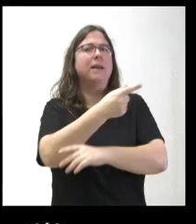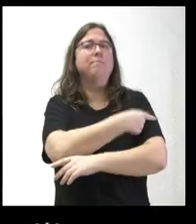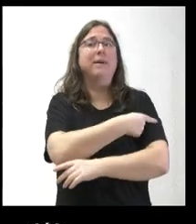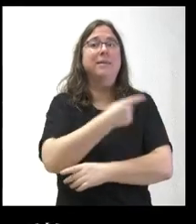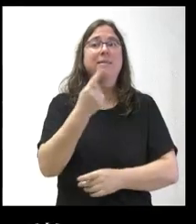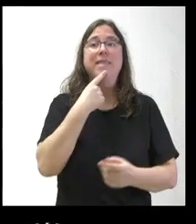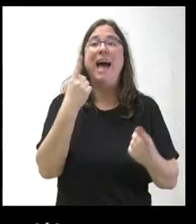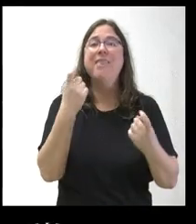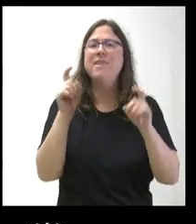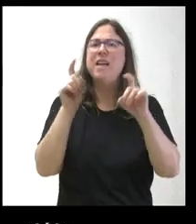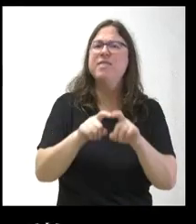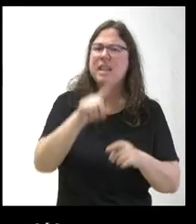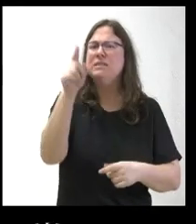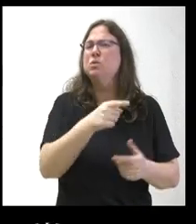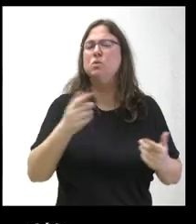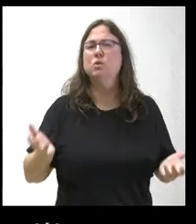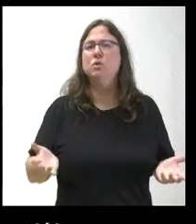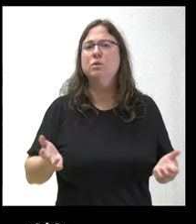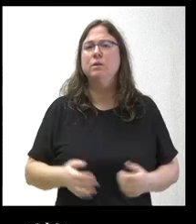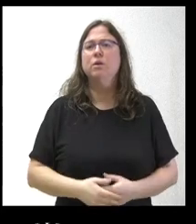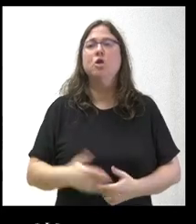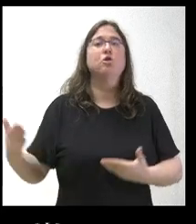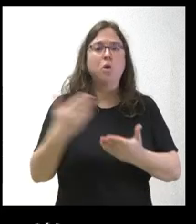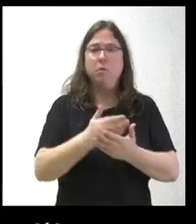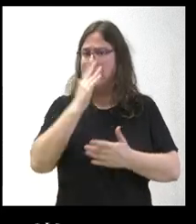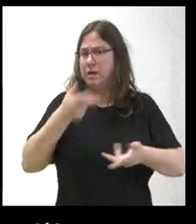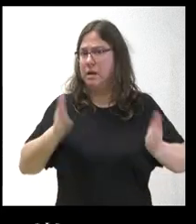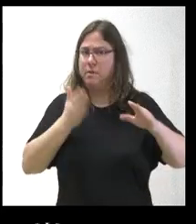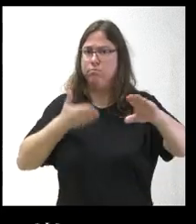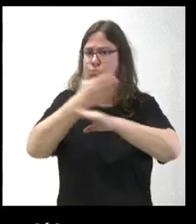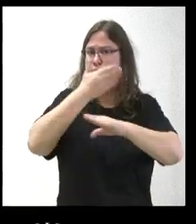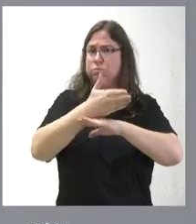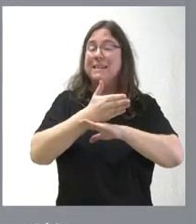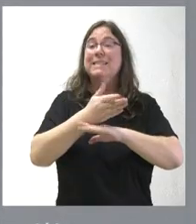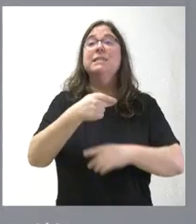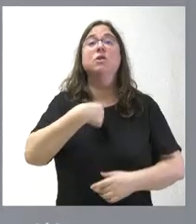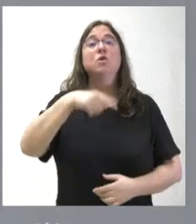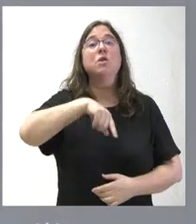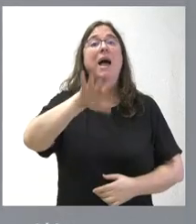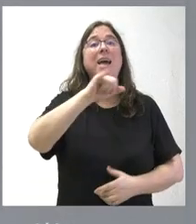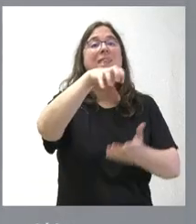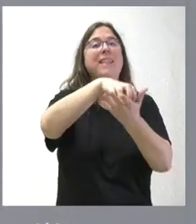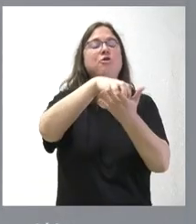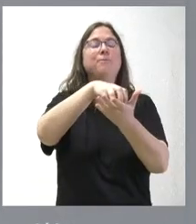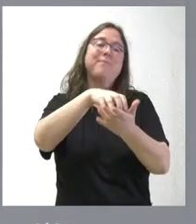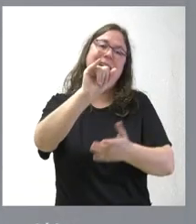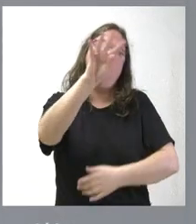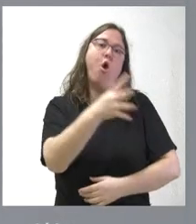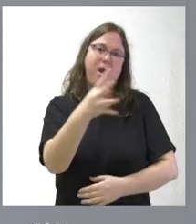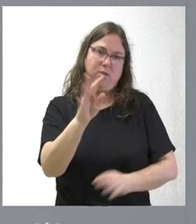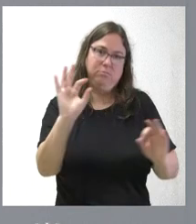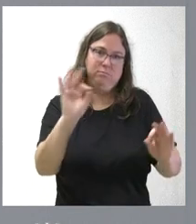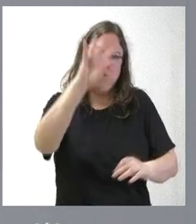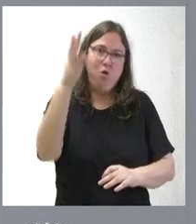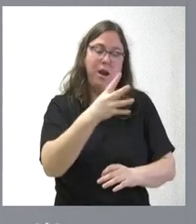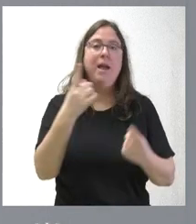decían que era necesaria. ¿Se han solucionado esos pequeños problemas? ¿Ya todo el mundo puede ir a cualquier centro de salud? Lo que sí que tenemos en el de salud son horarios de vacunación y, por